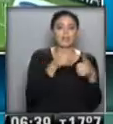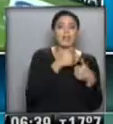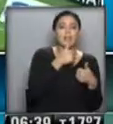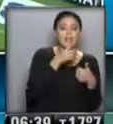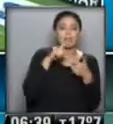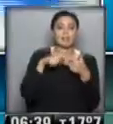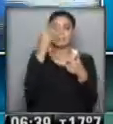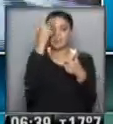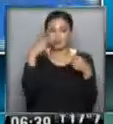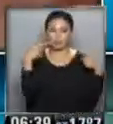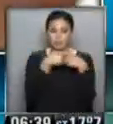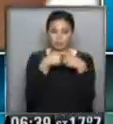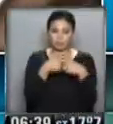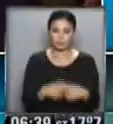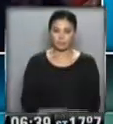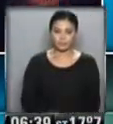Lorenzo.